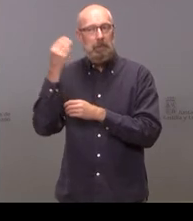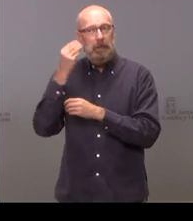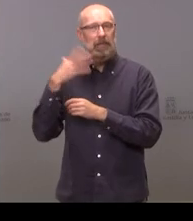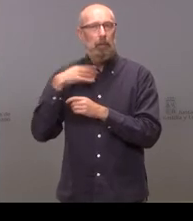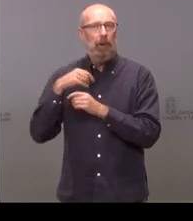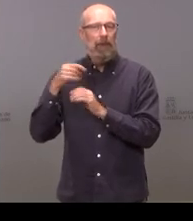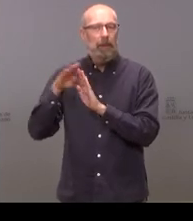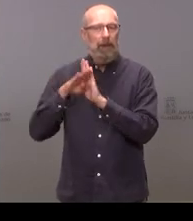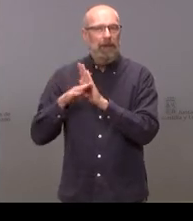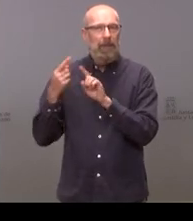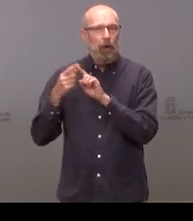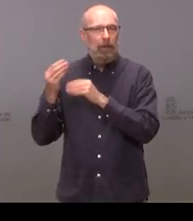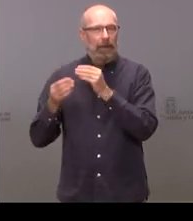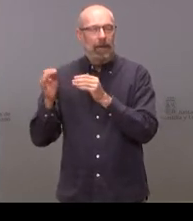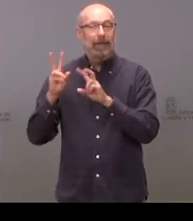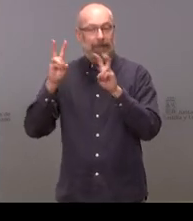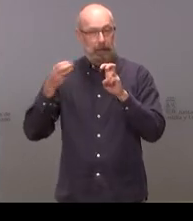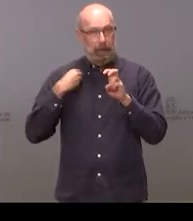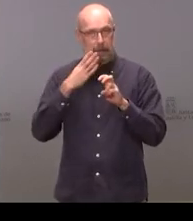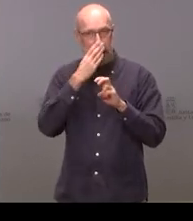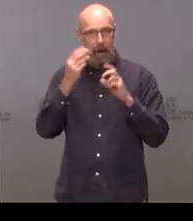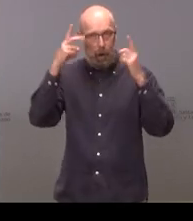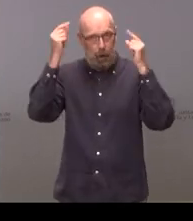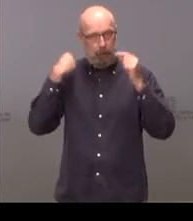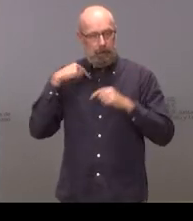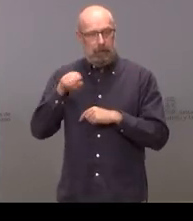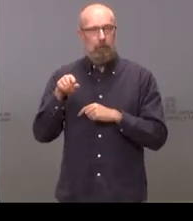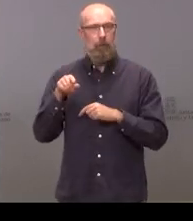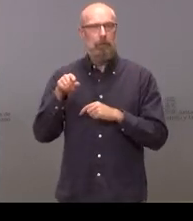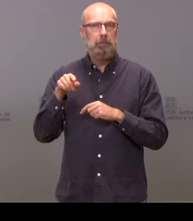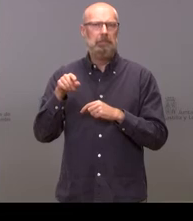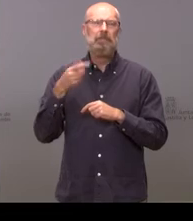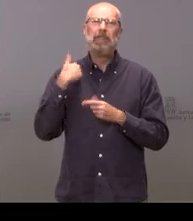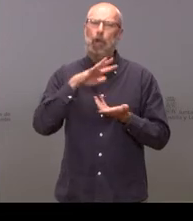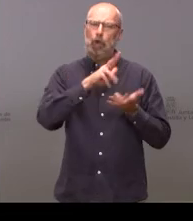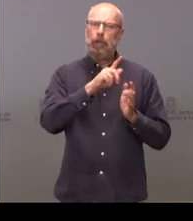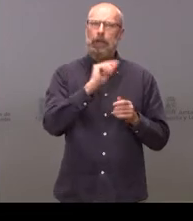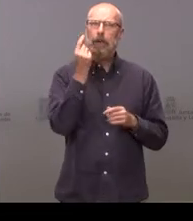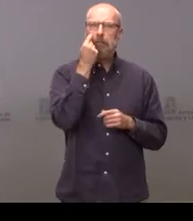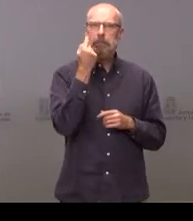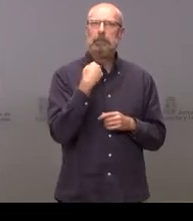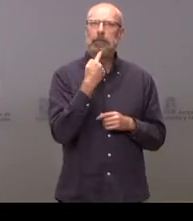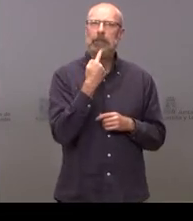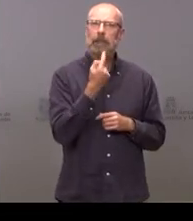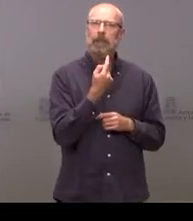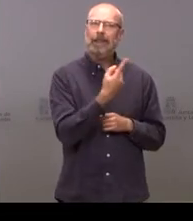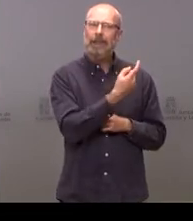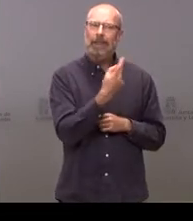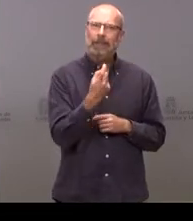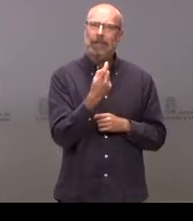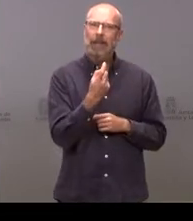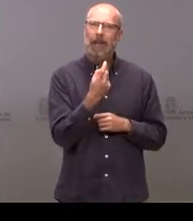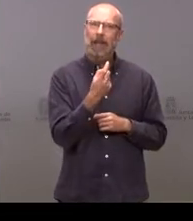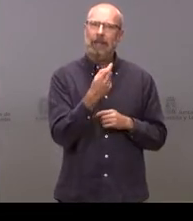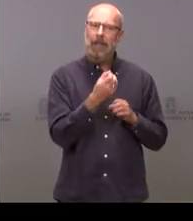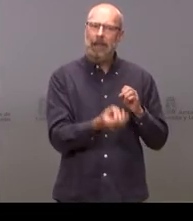y sobre el lobo también una valoración de una noticia que hemos conocido de la necesidad de anulación de un acto en defensa